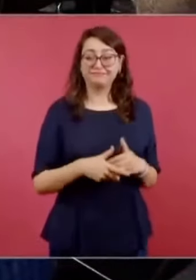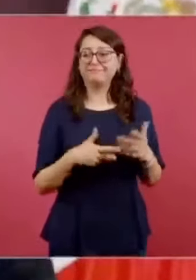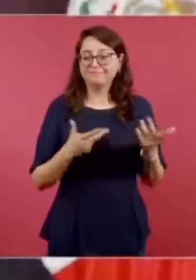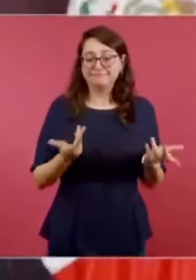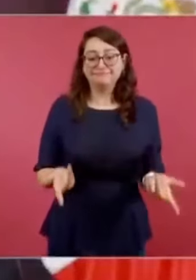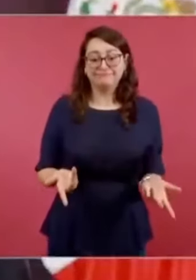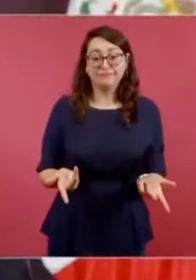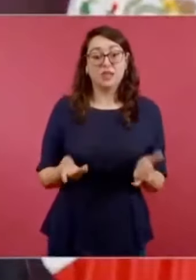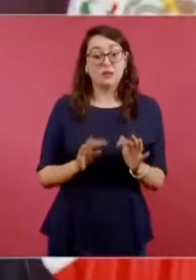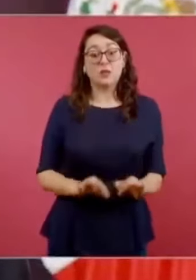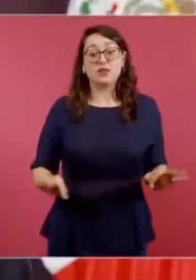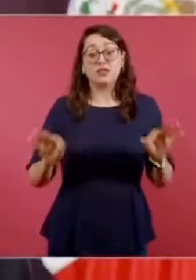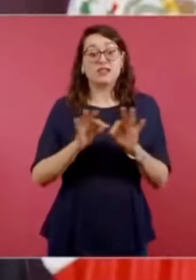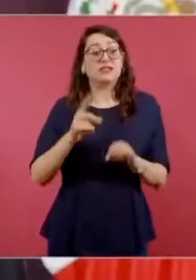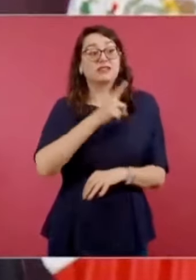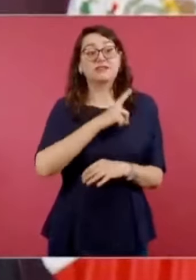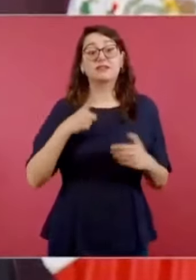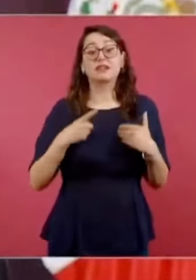todos.